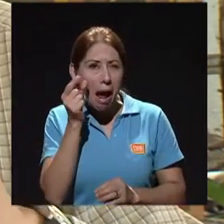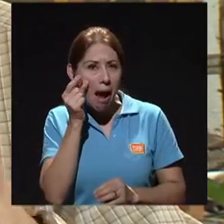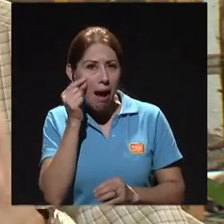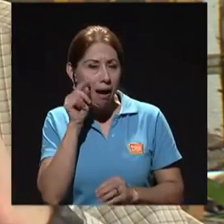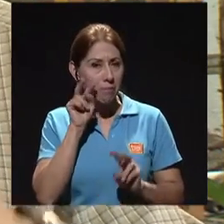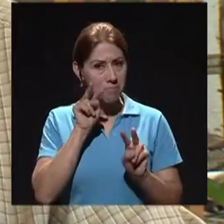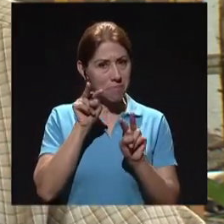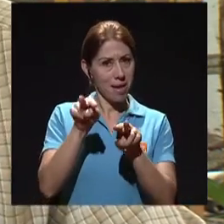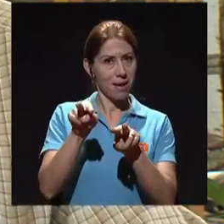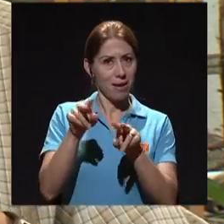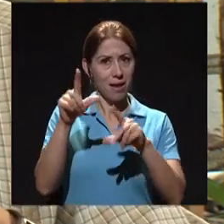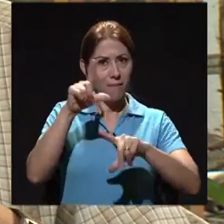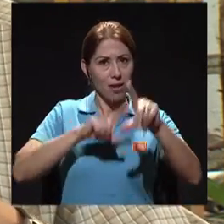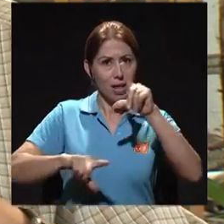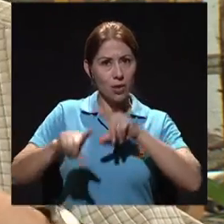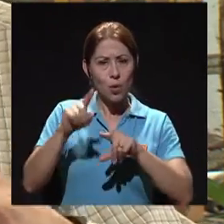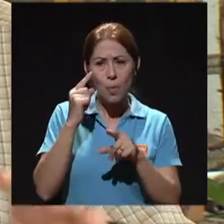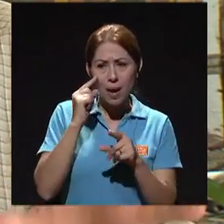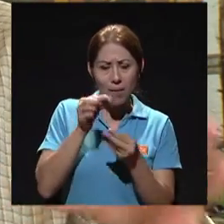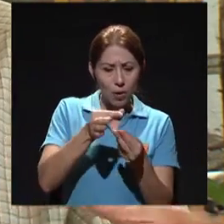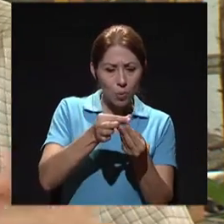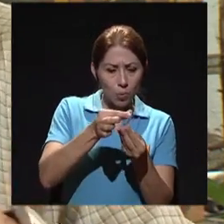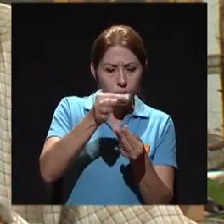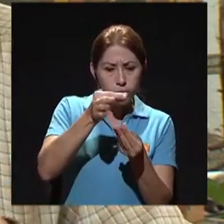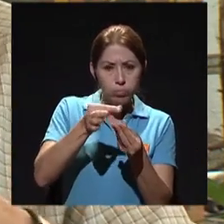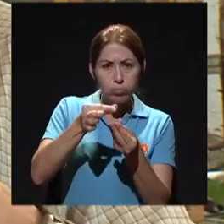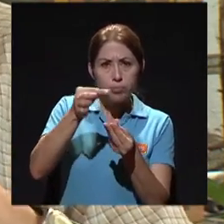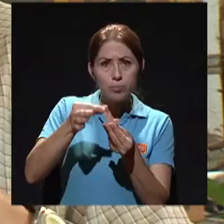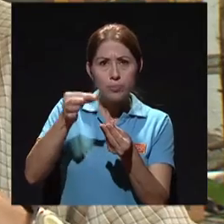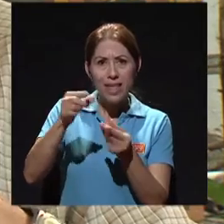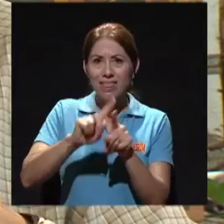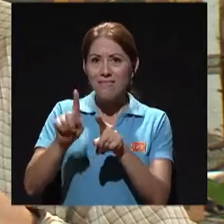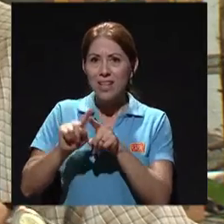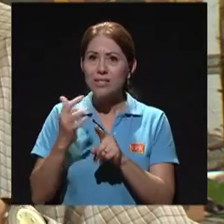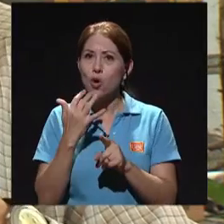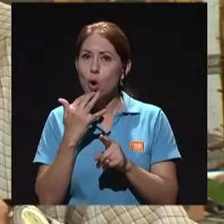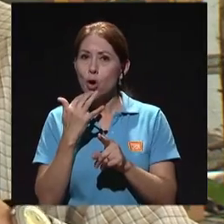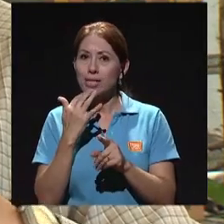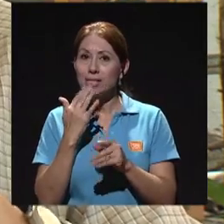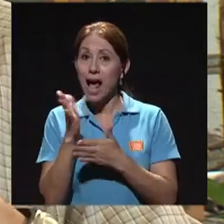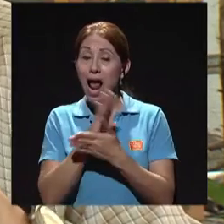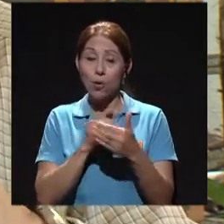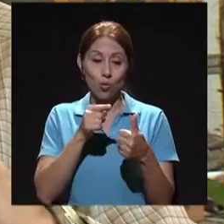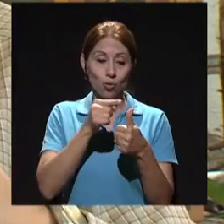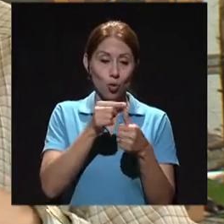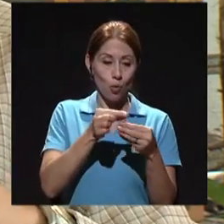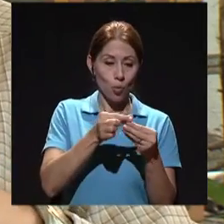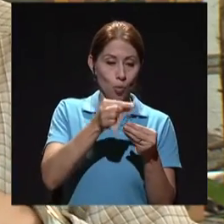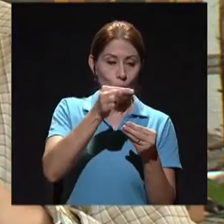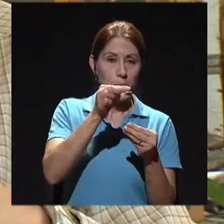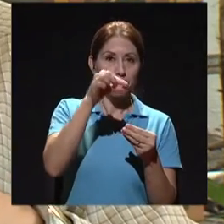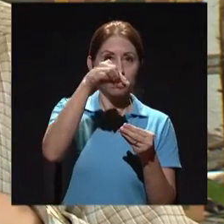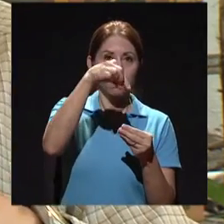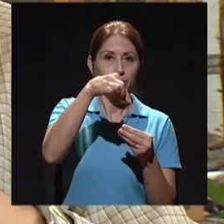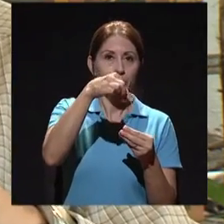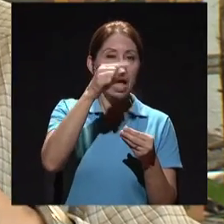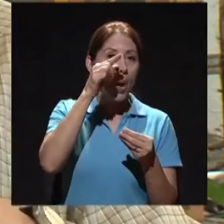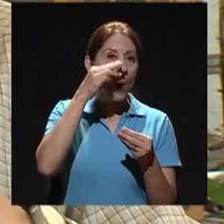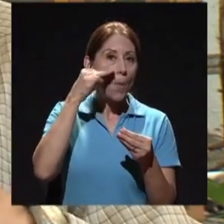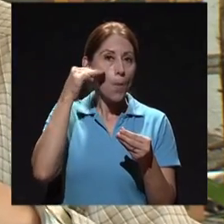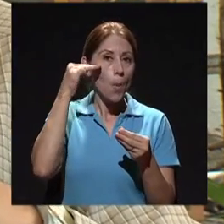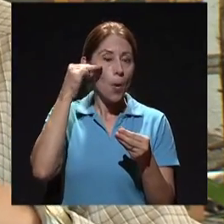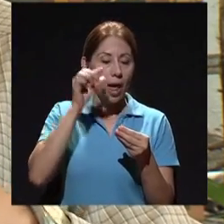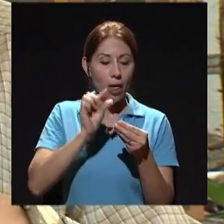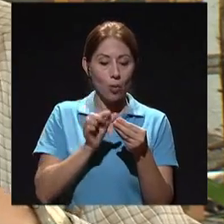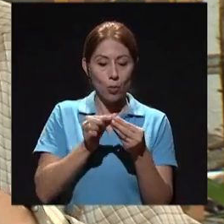curiosidad de ir a un laboratorio, van a ver que hay tubitos de diferentes colores. Unos son morados, como de tapón lila, otros son de tapón